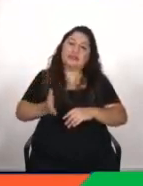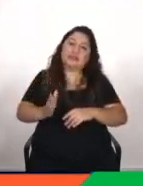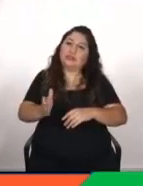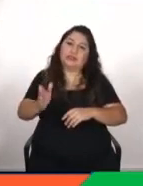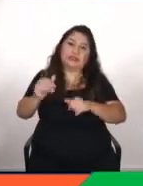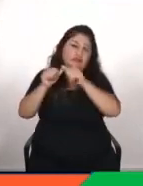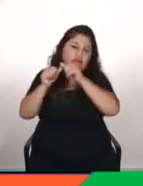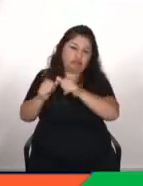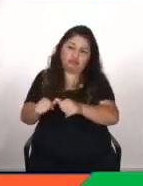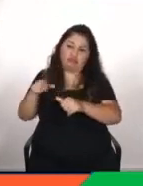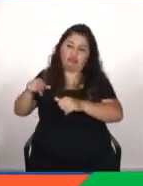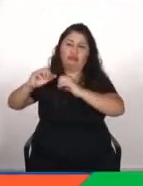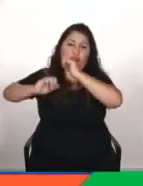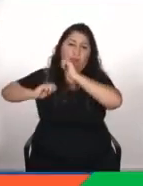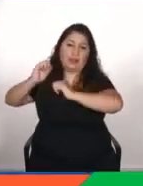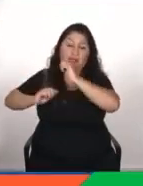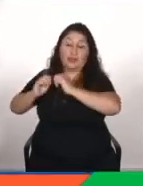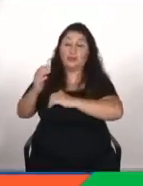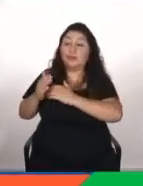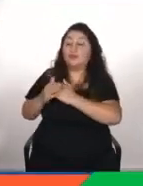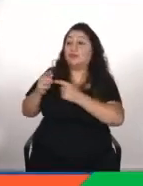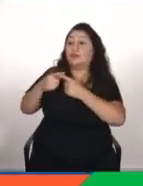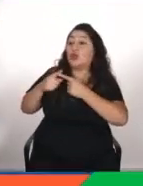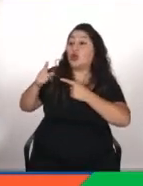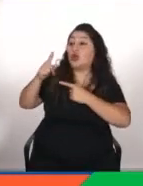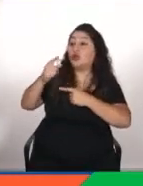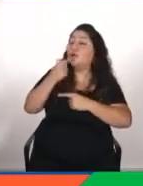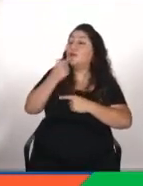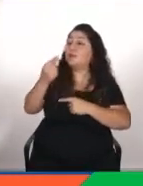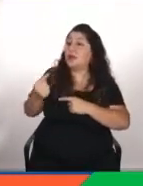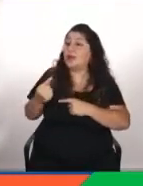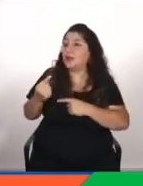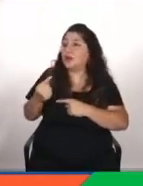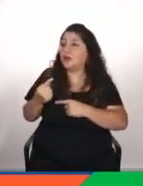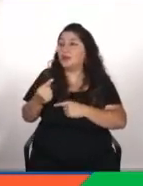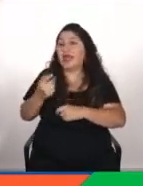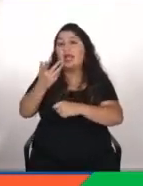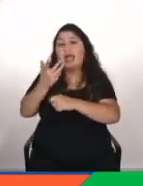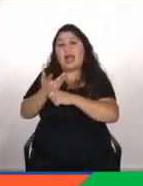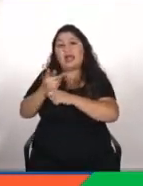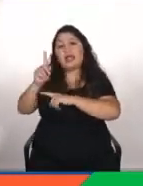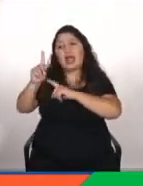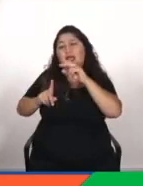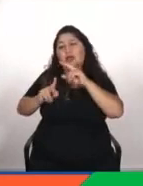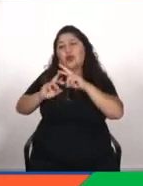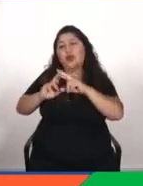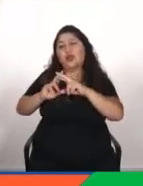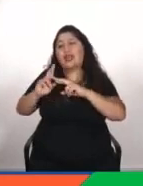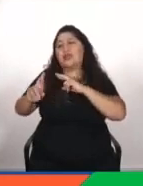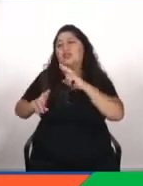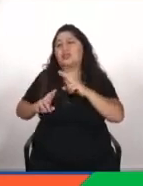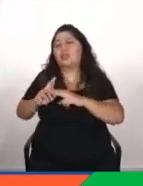José nos pregunta si hay algún avance tecnológico relacionado con tu campo que te haya generado preocupación